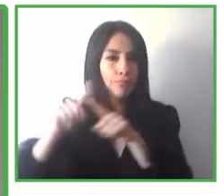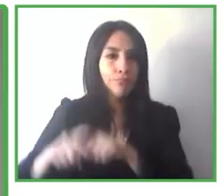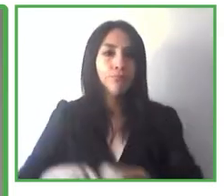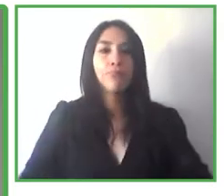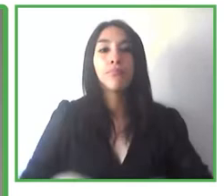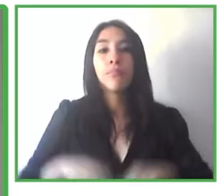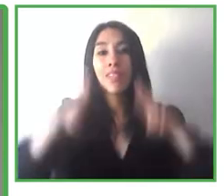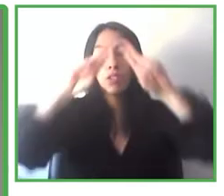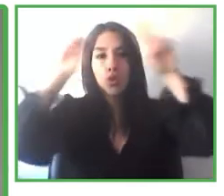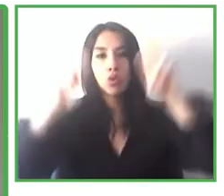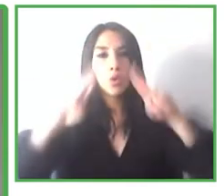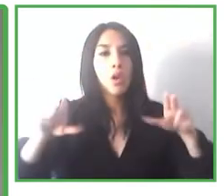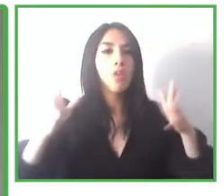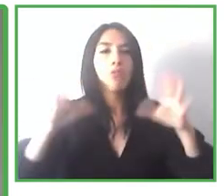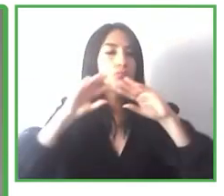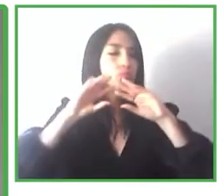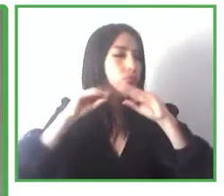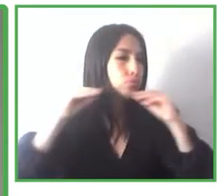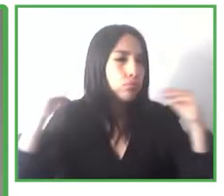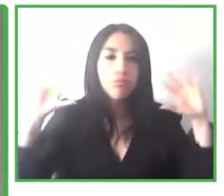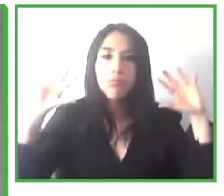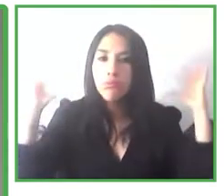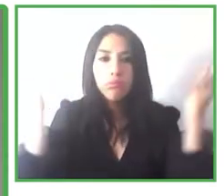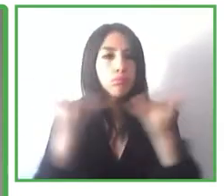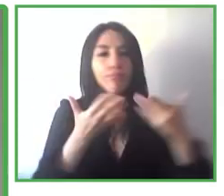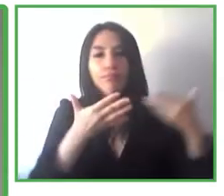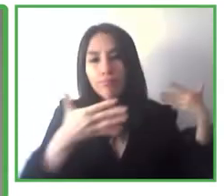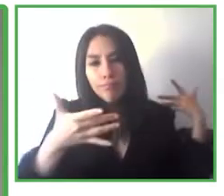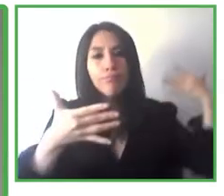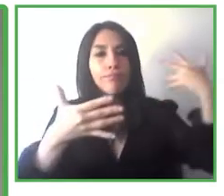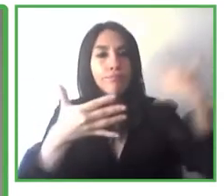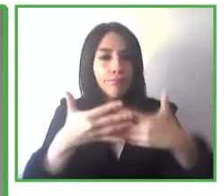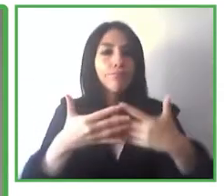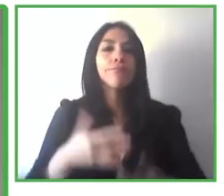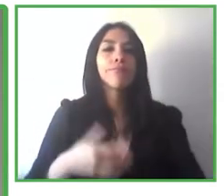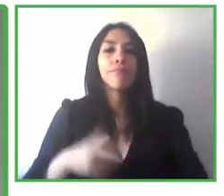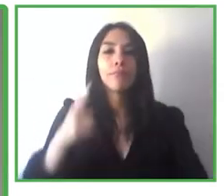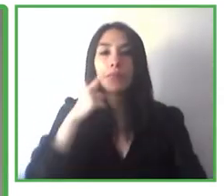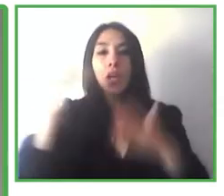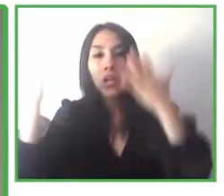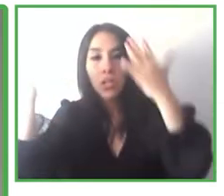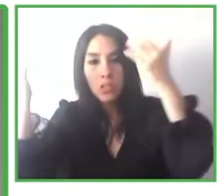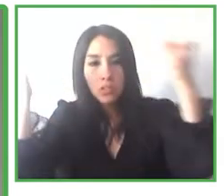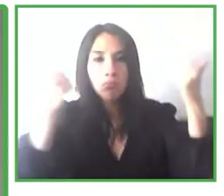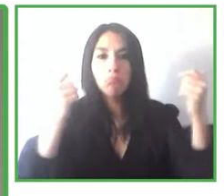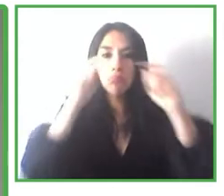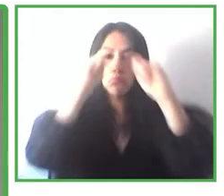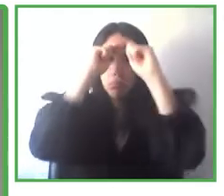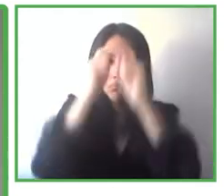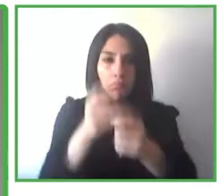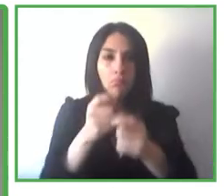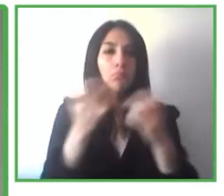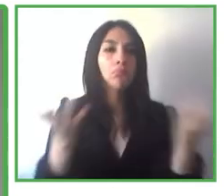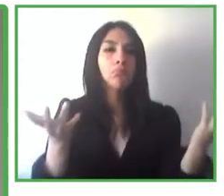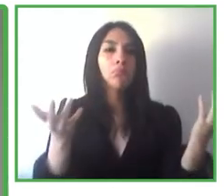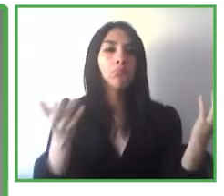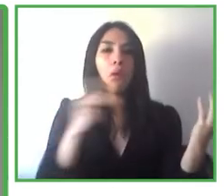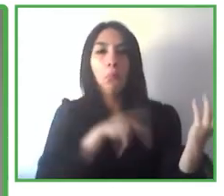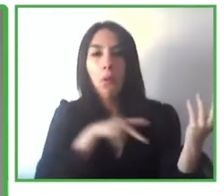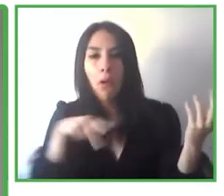diversas menciones, reconocimientos y premios como por ejemplo el premio Vodafone a la innovación en